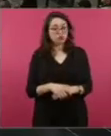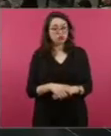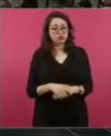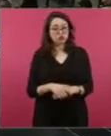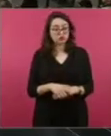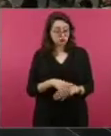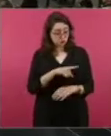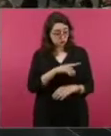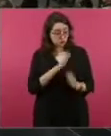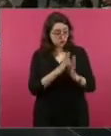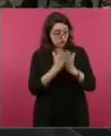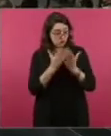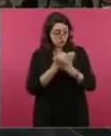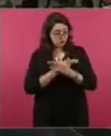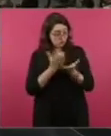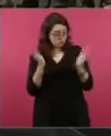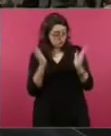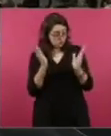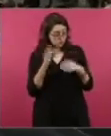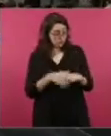¿Lo van a distribuir ustedes?